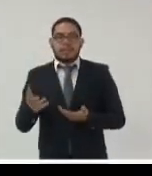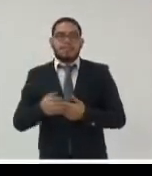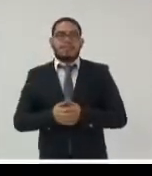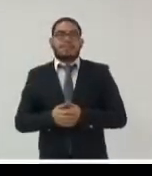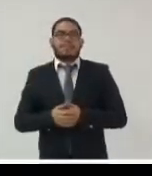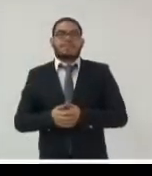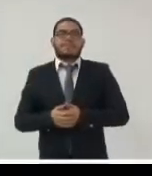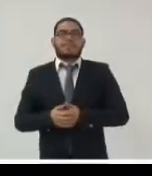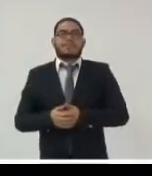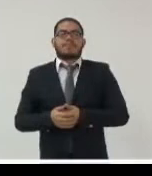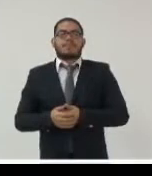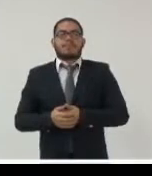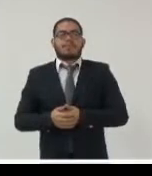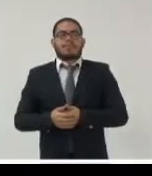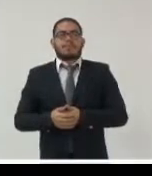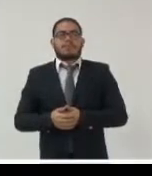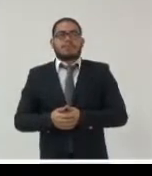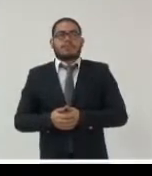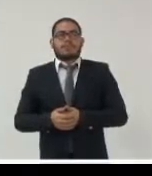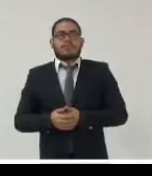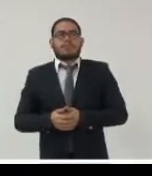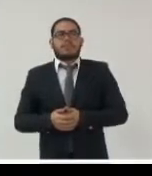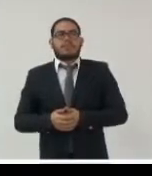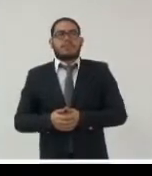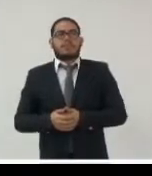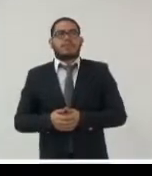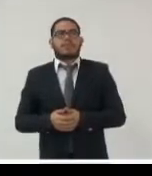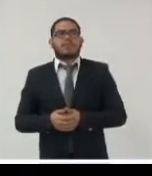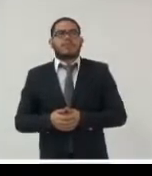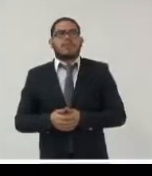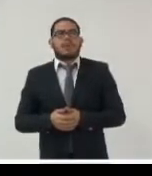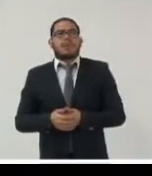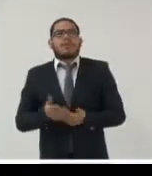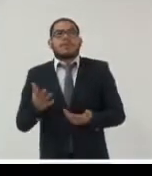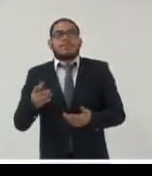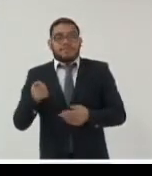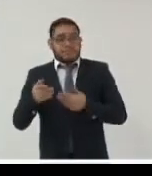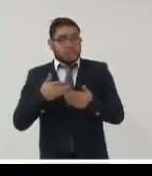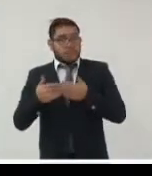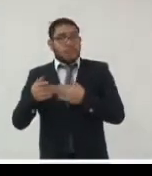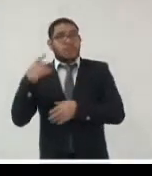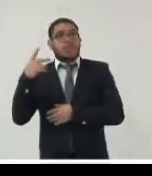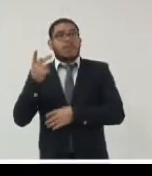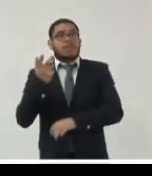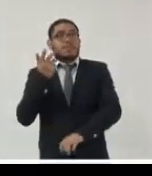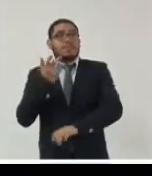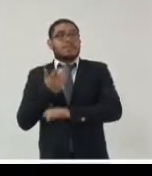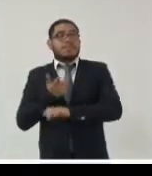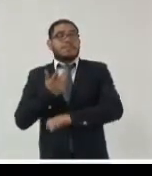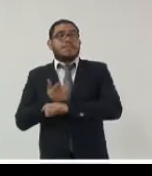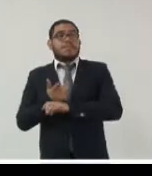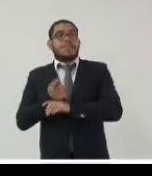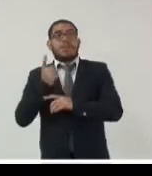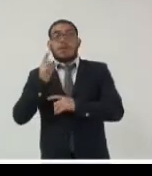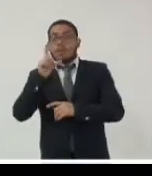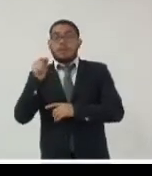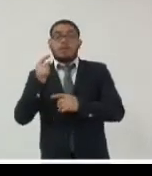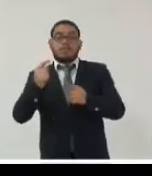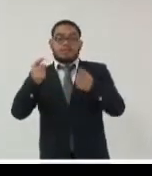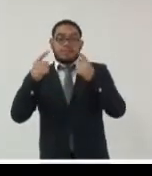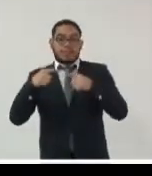empezado con la DOT 5015 el modelo norteamericano pues muy enseguida el DIRCS